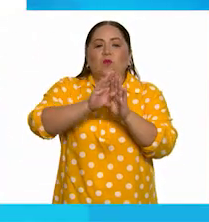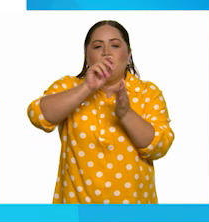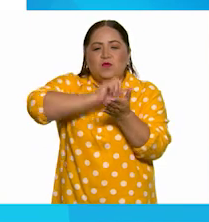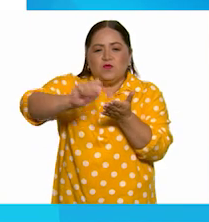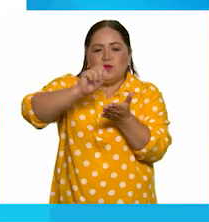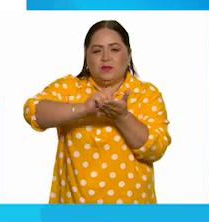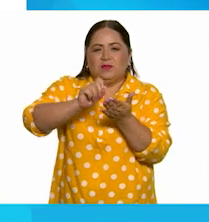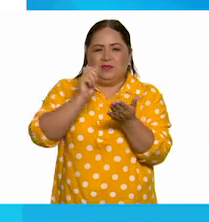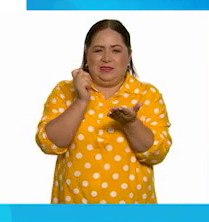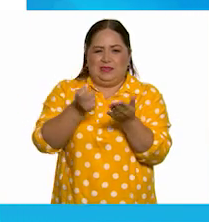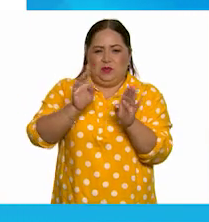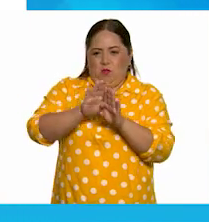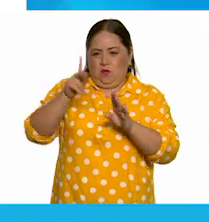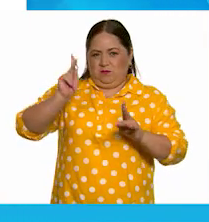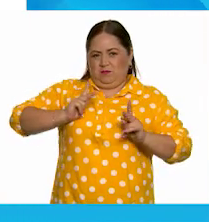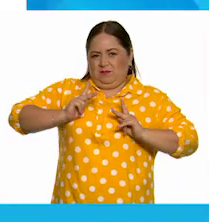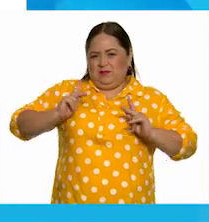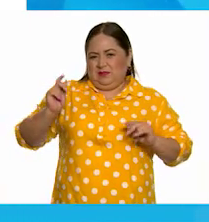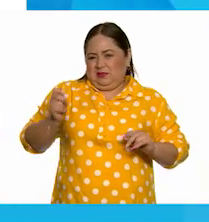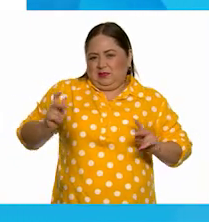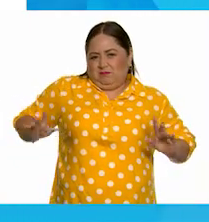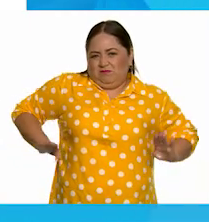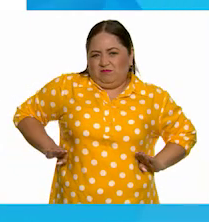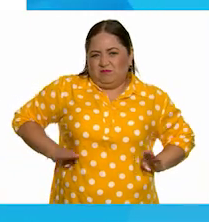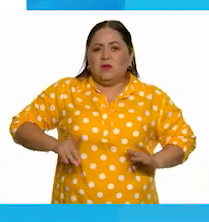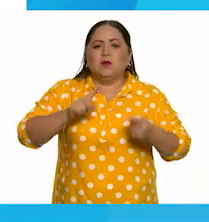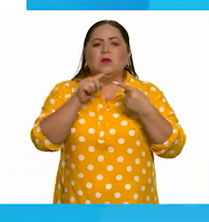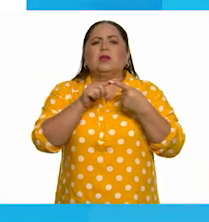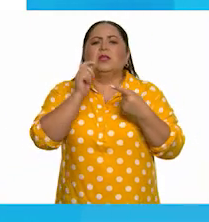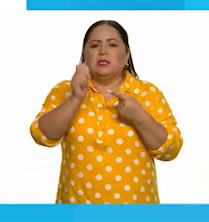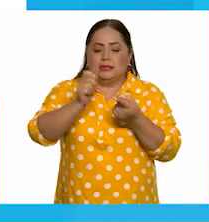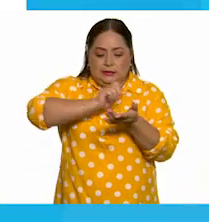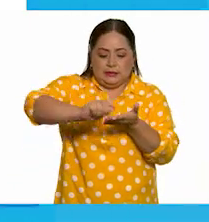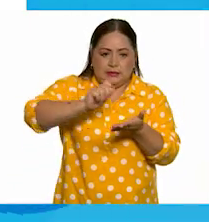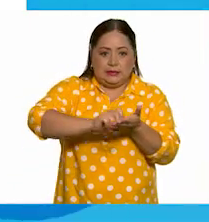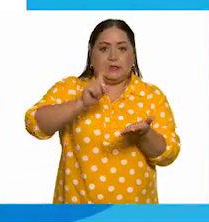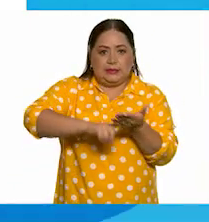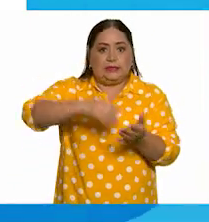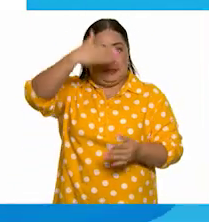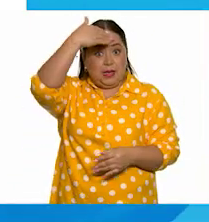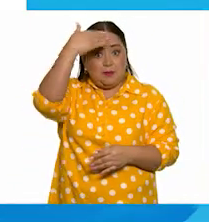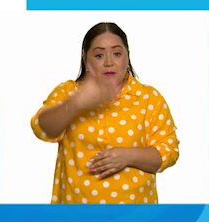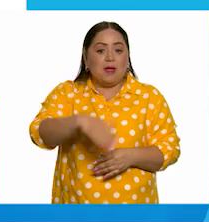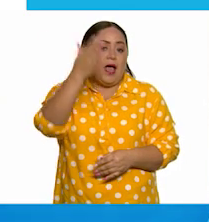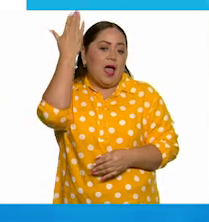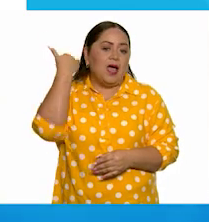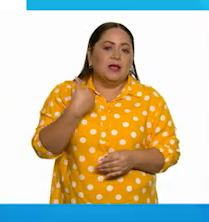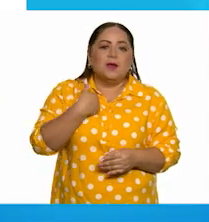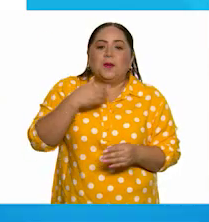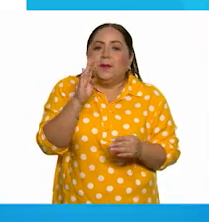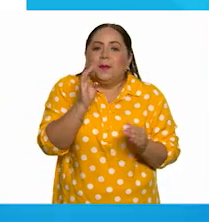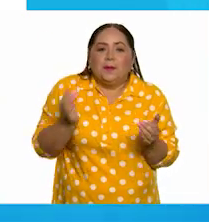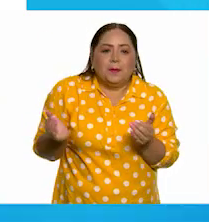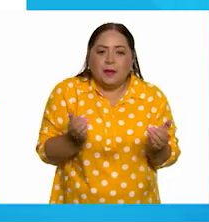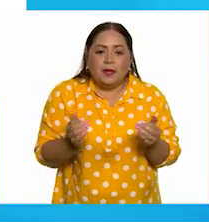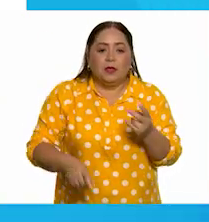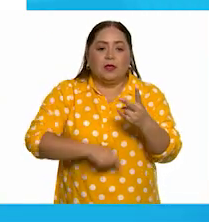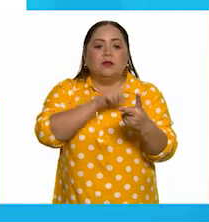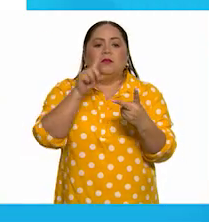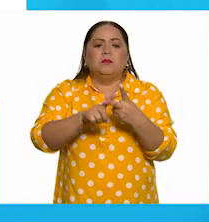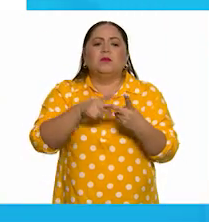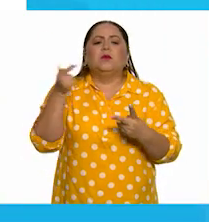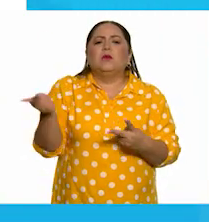escritura de nuestra descripción. Punto número uno. Escribimos lo que sabíamos de cuando éramos bebés. Dos.